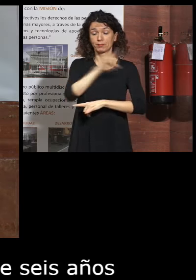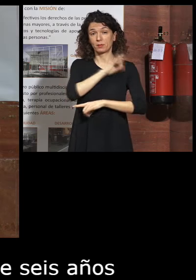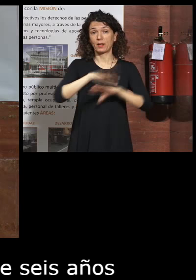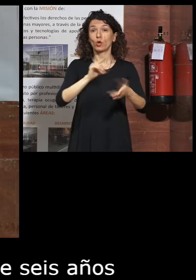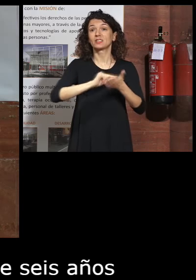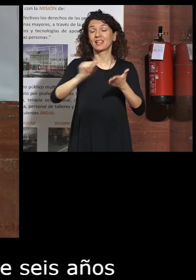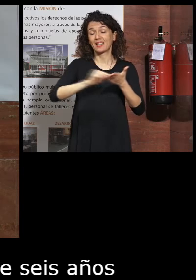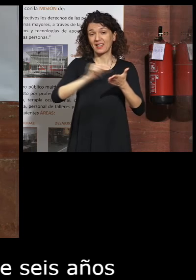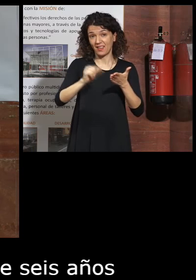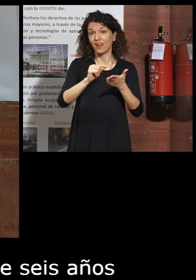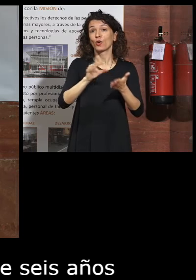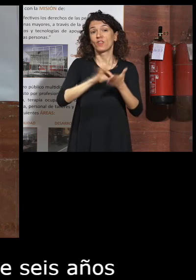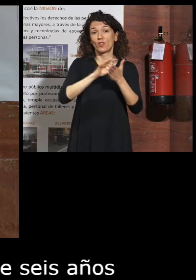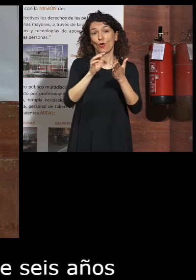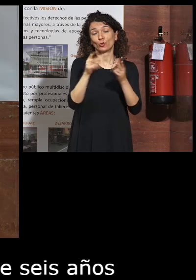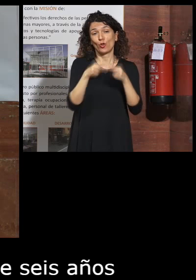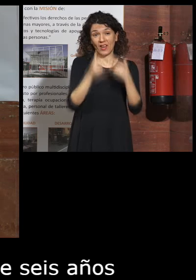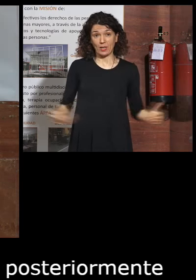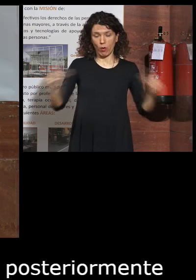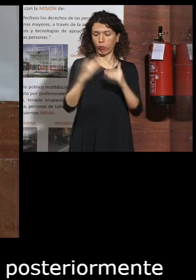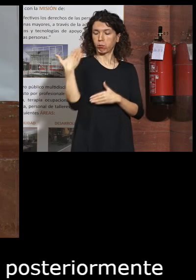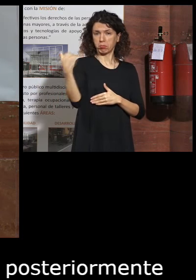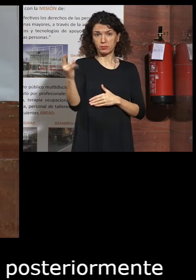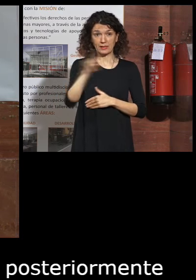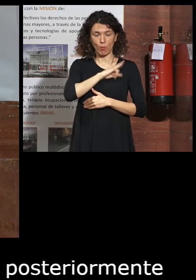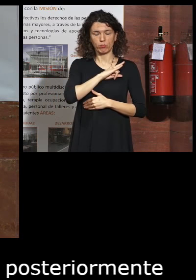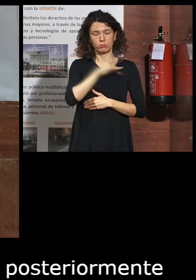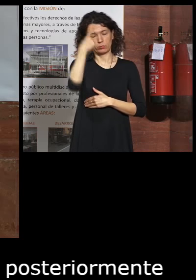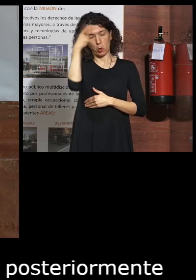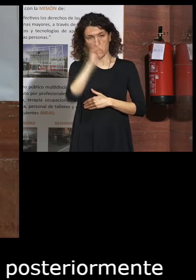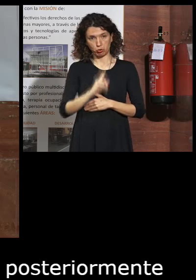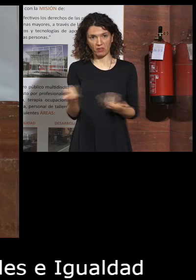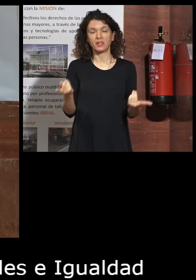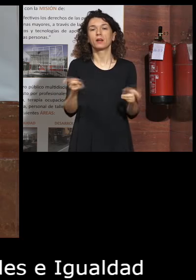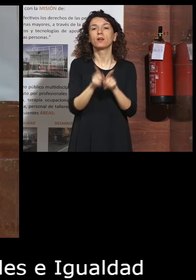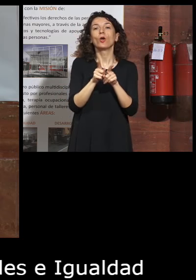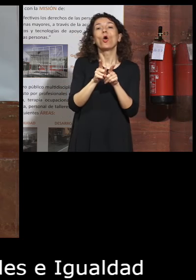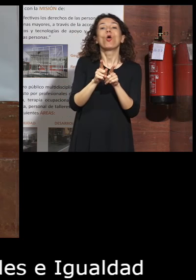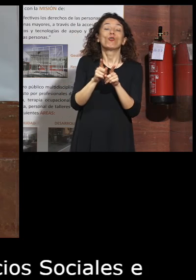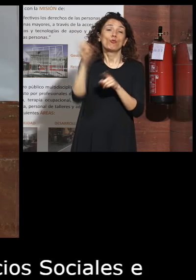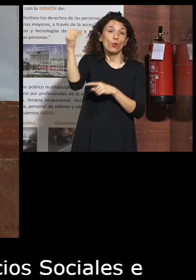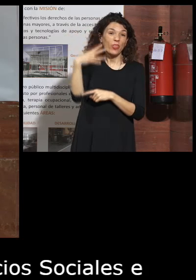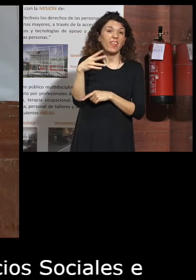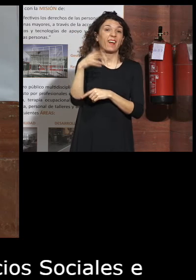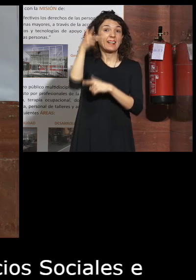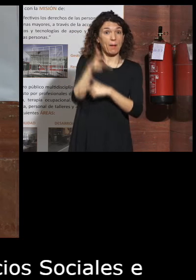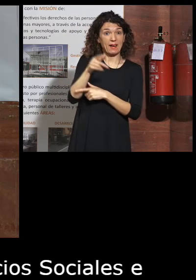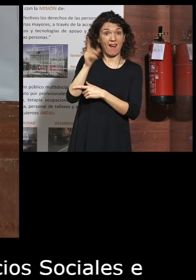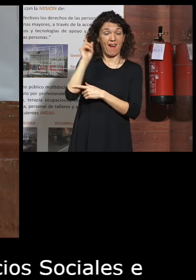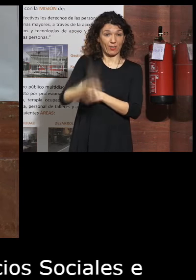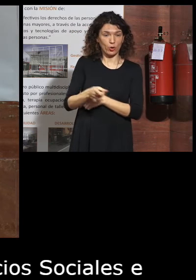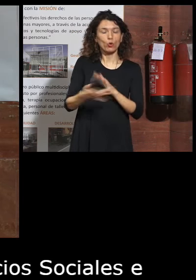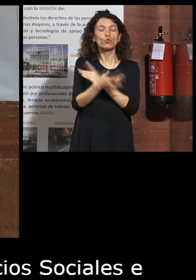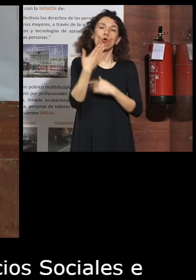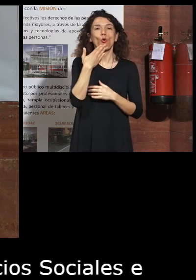de Servicios Sociales e Igualdad, pero lo que yo no sabía y esto lo vinculo con el luces, cámara y acción, es que yo iba a rodar una película